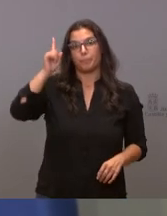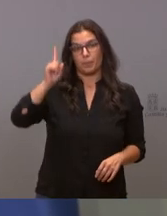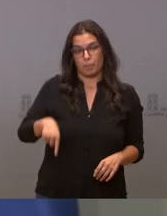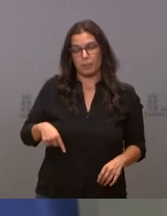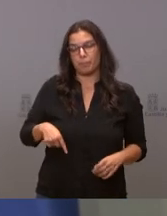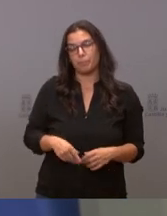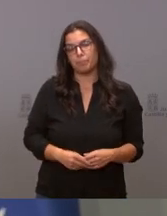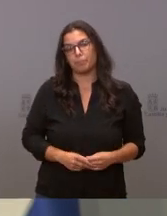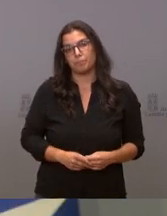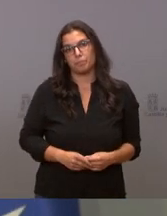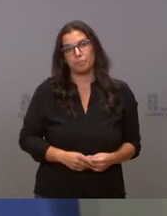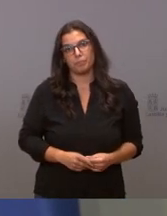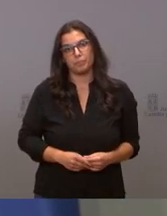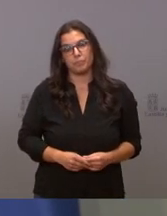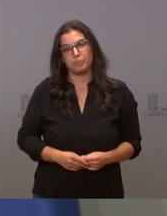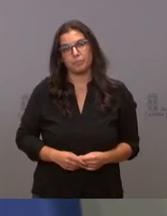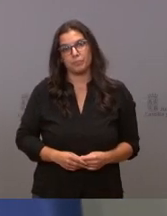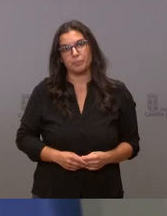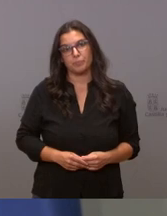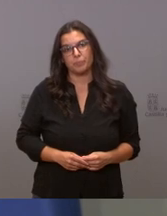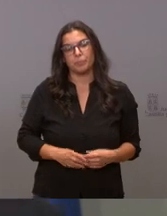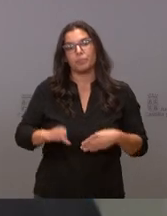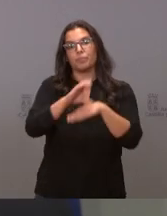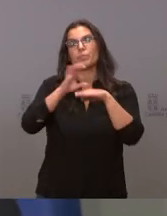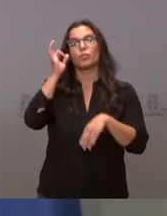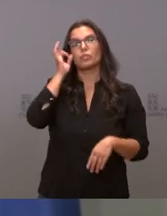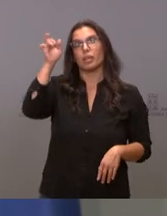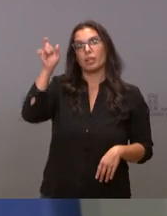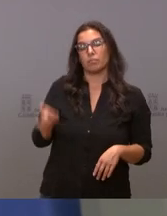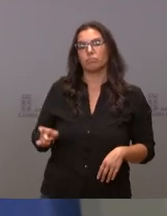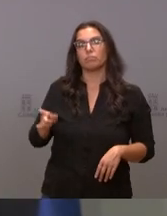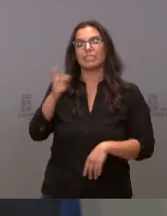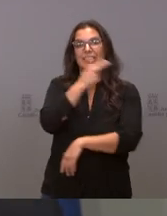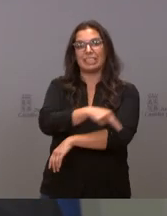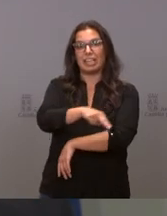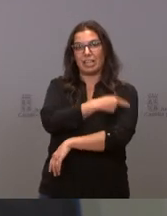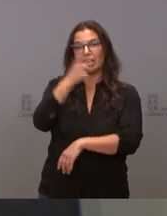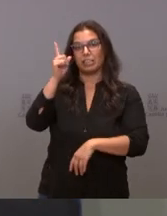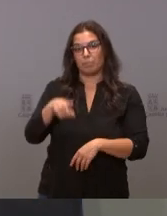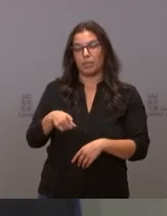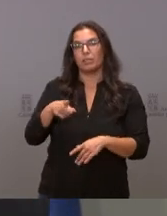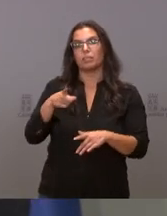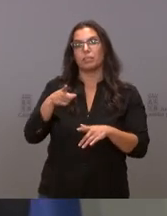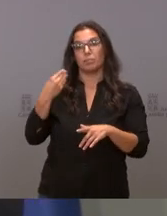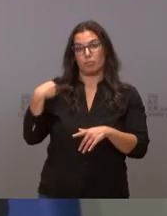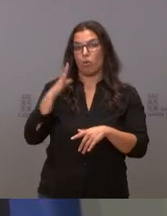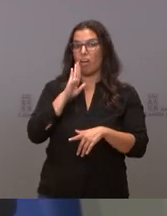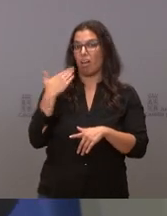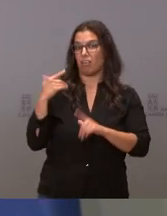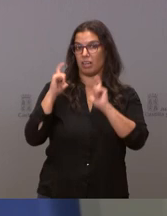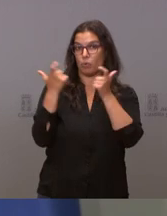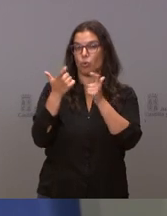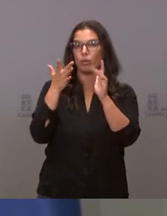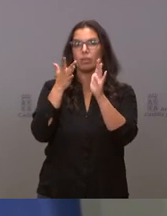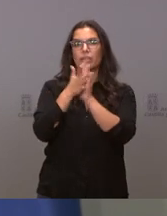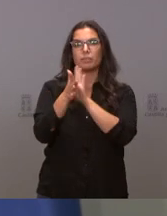que la consejera de Sanidad ha dado cuenta también al Consejo de Gobierno de la carta